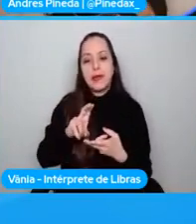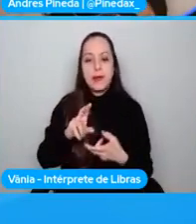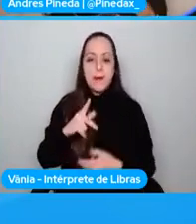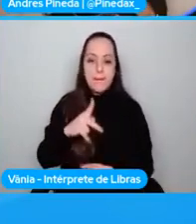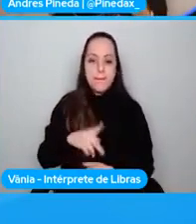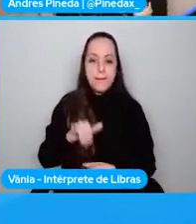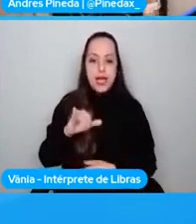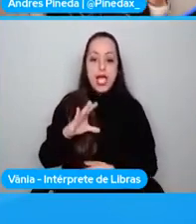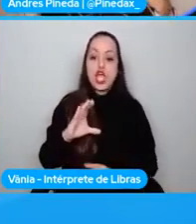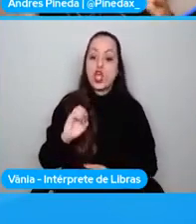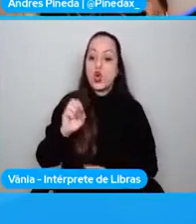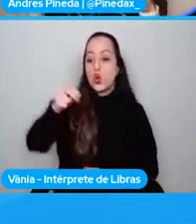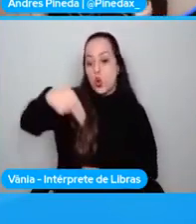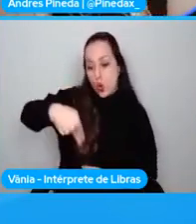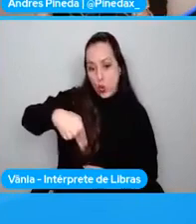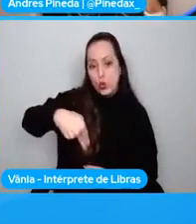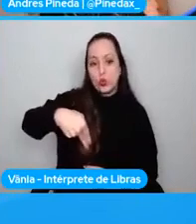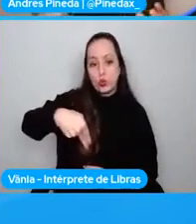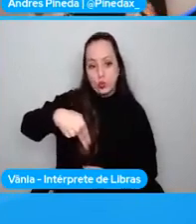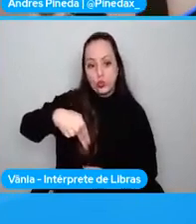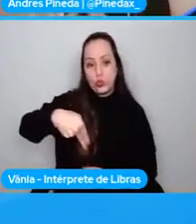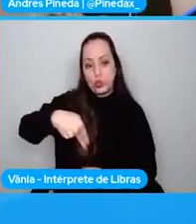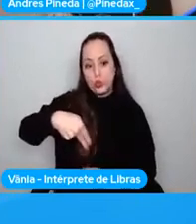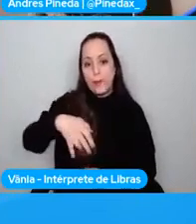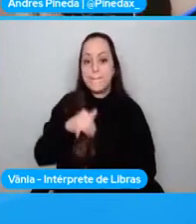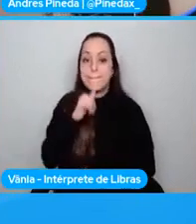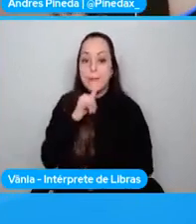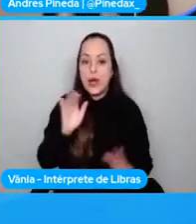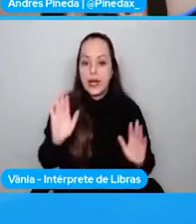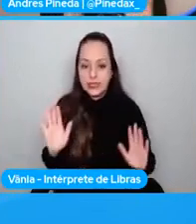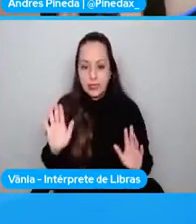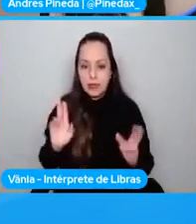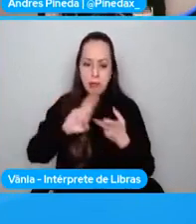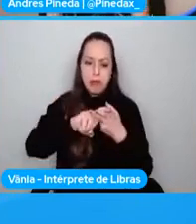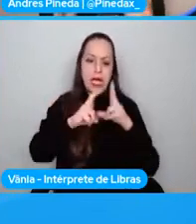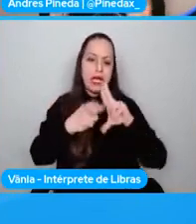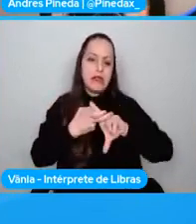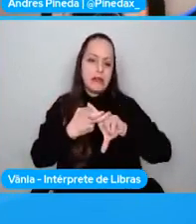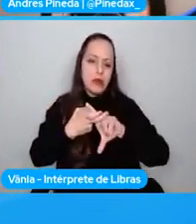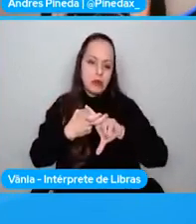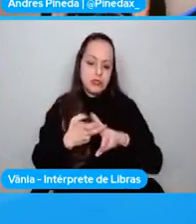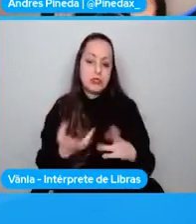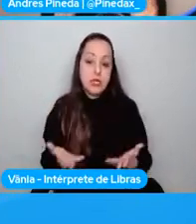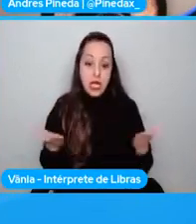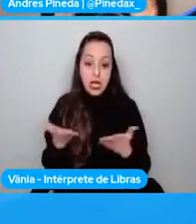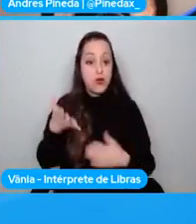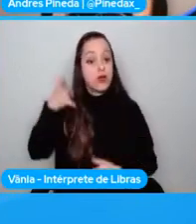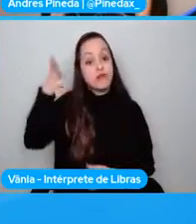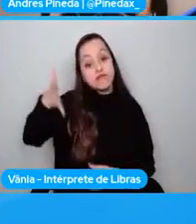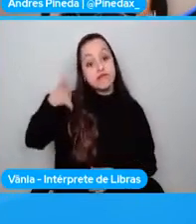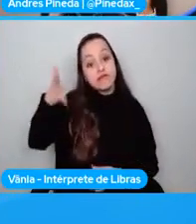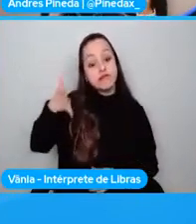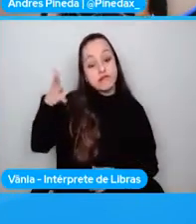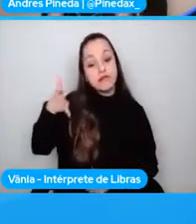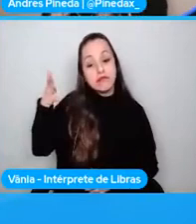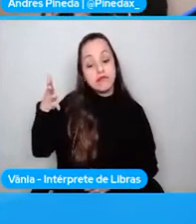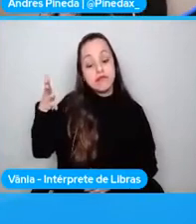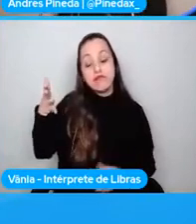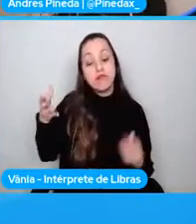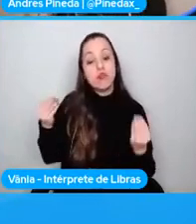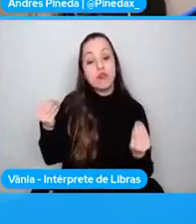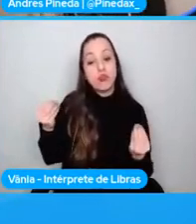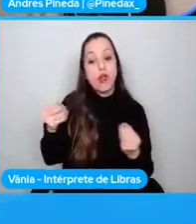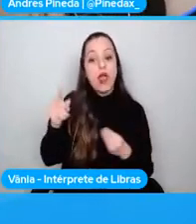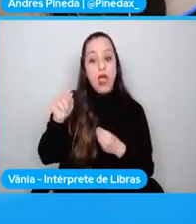voy a enfocar en el caso de Python. Esta charla que yo estoy dando ahora está muy